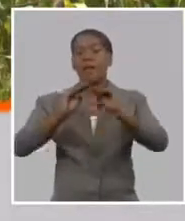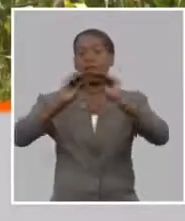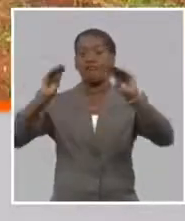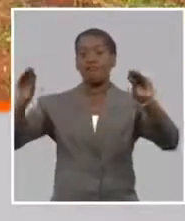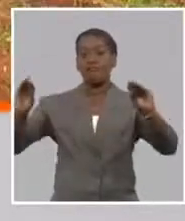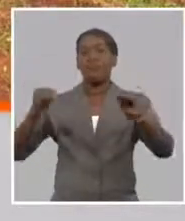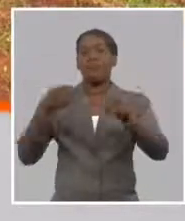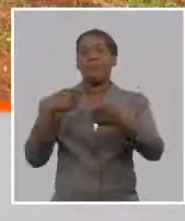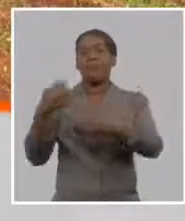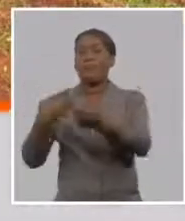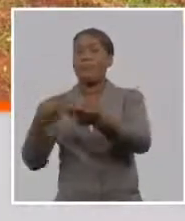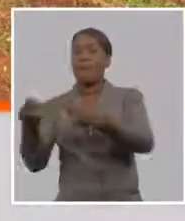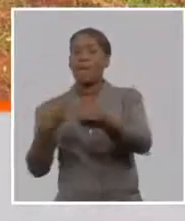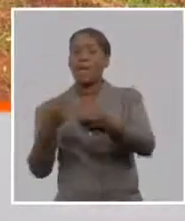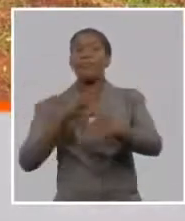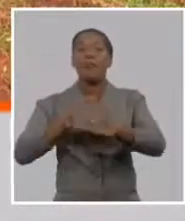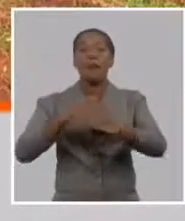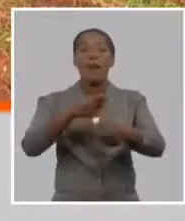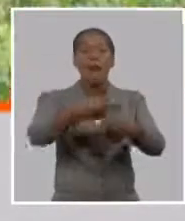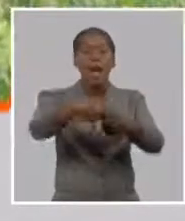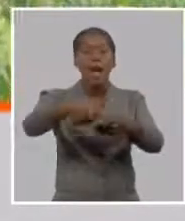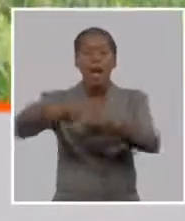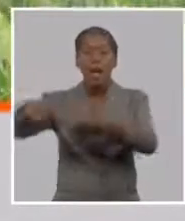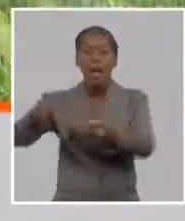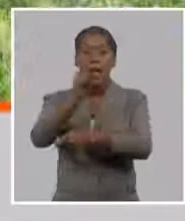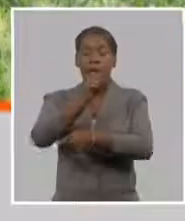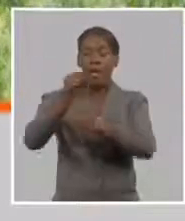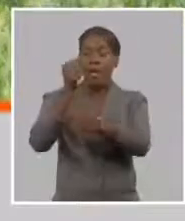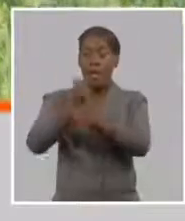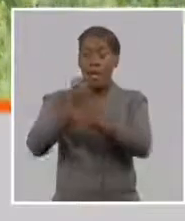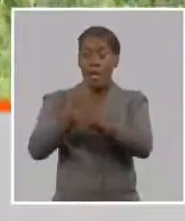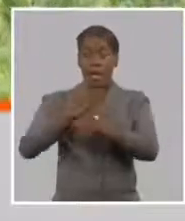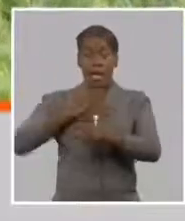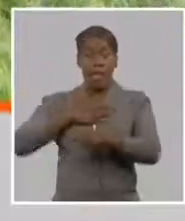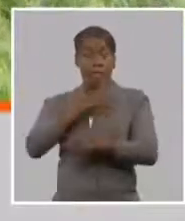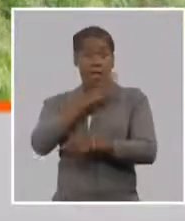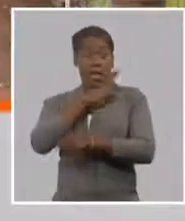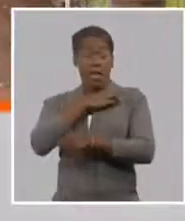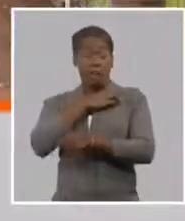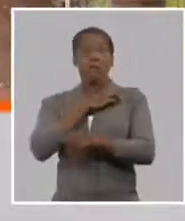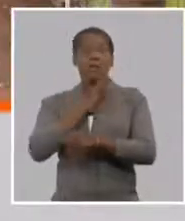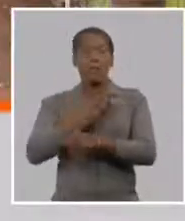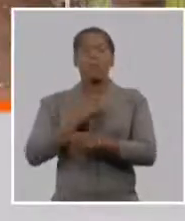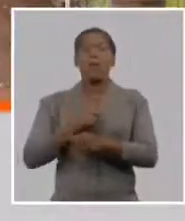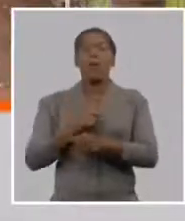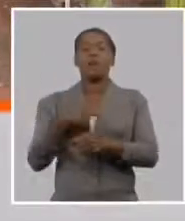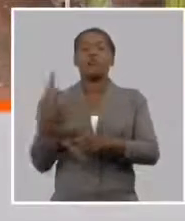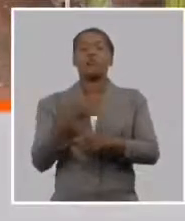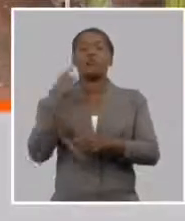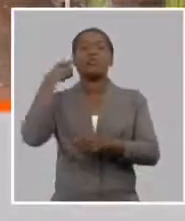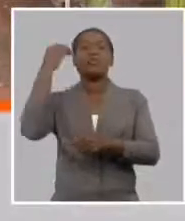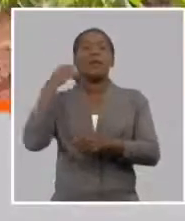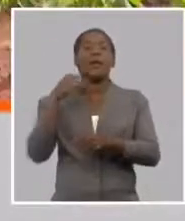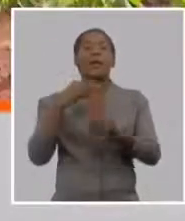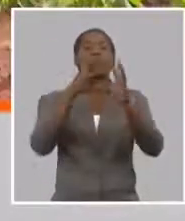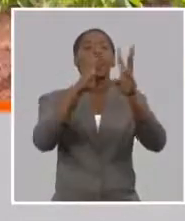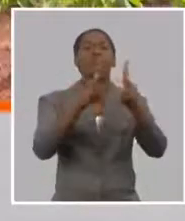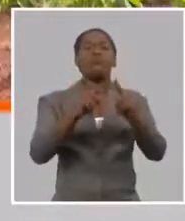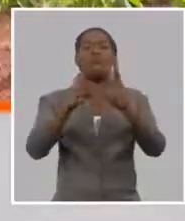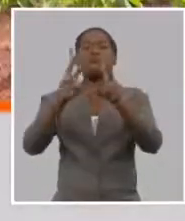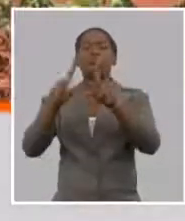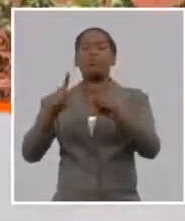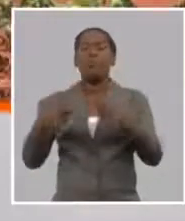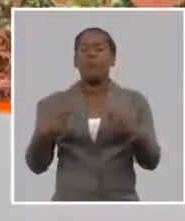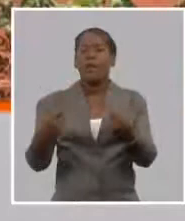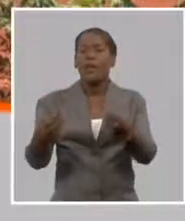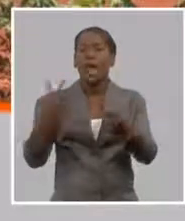él requiere emplear en su producción y ayudaríamos por esta vía a poder determinar el nivel de gastos que los